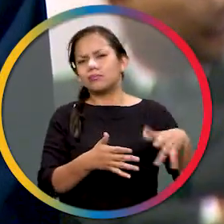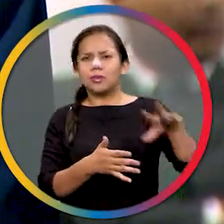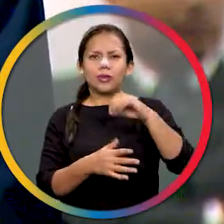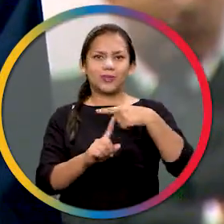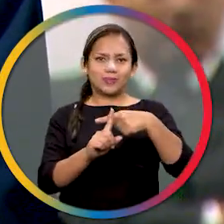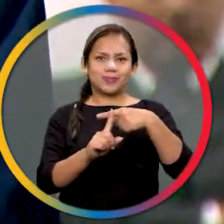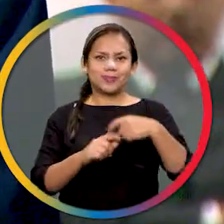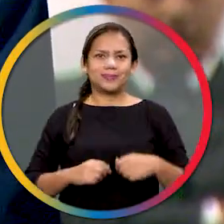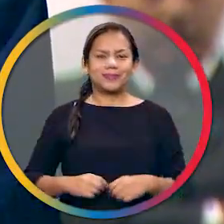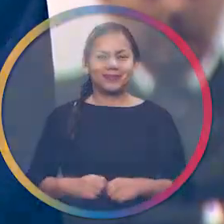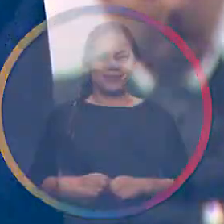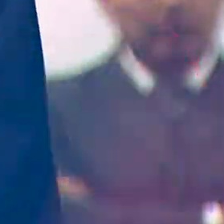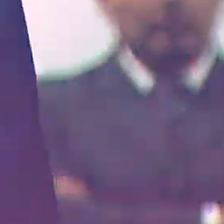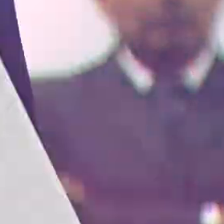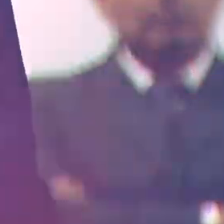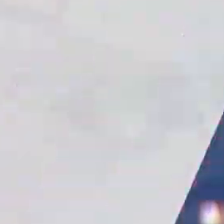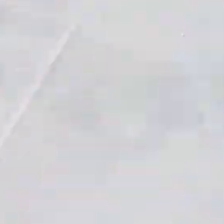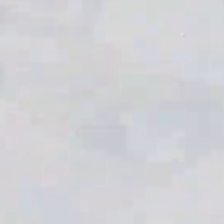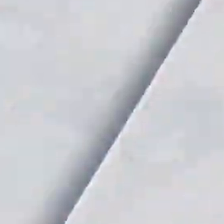el banquero, para todos es bueno.